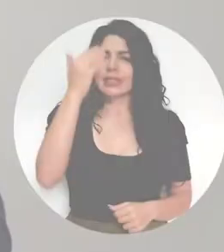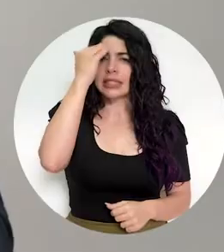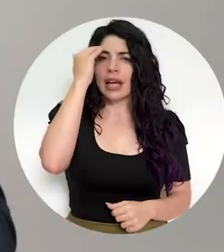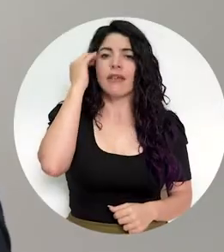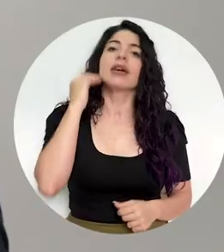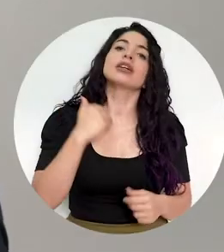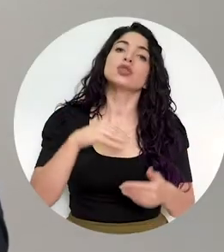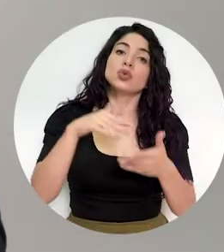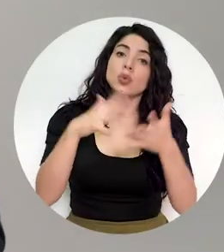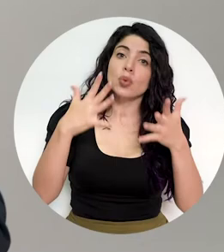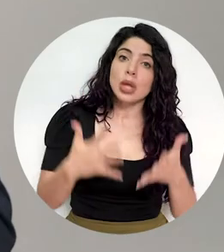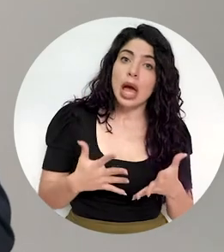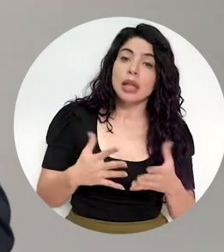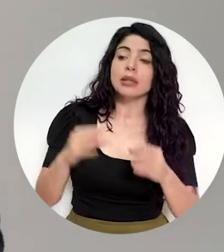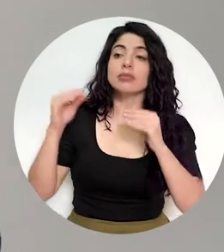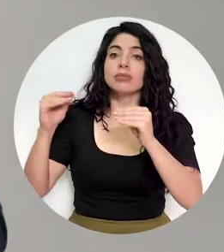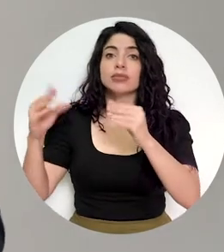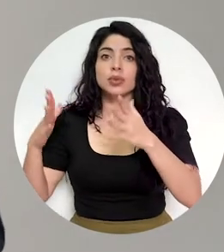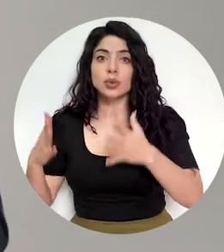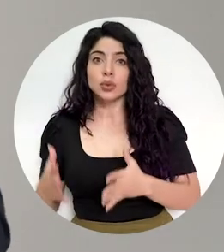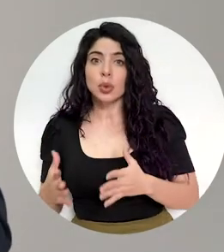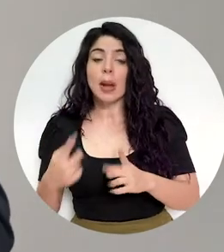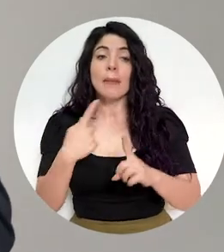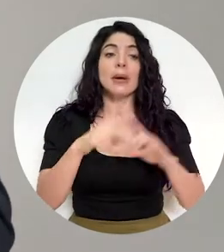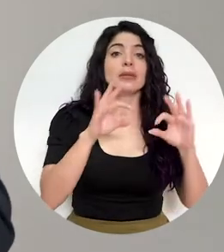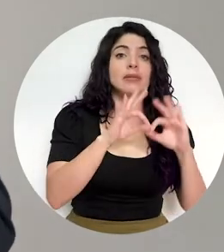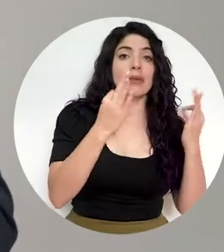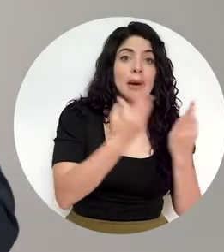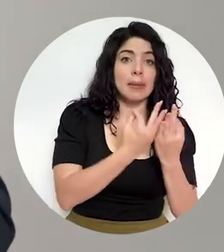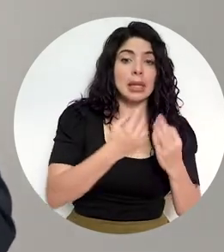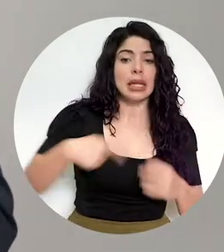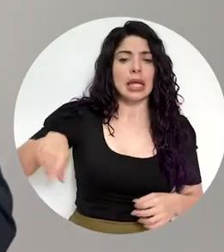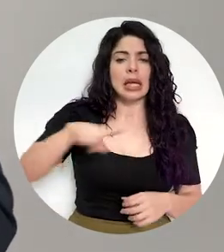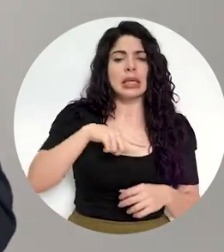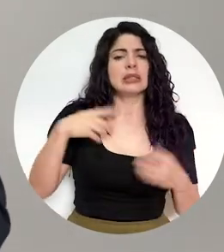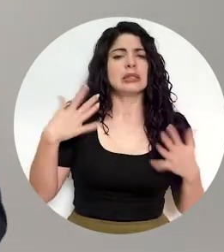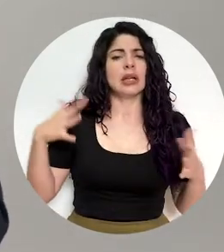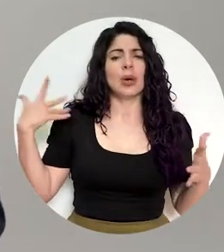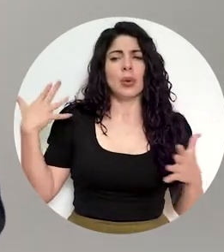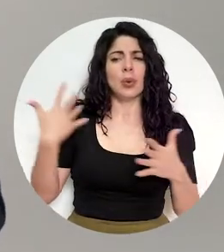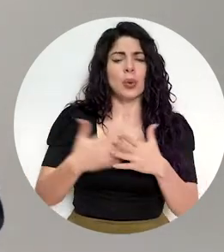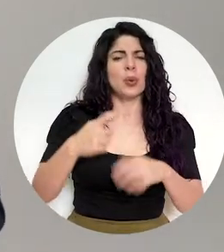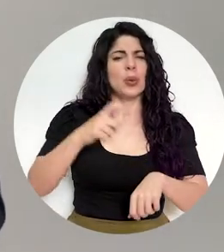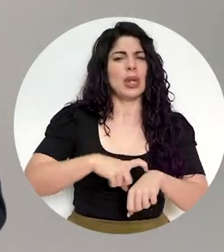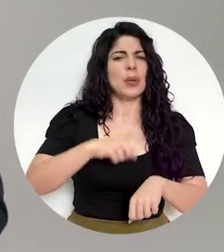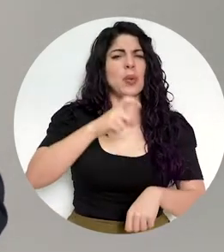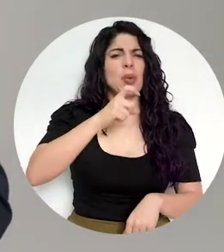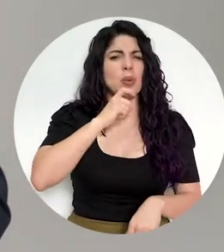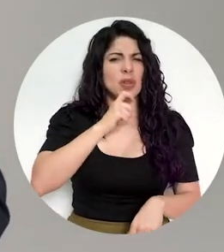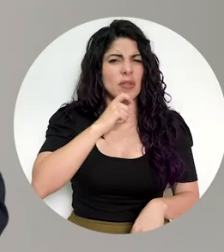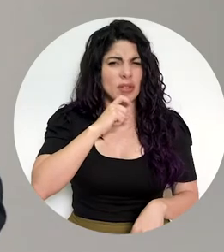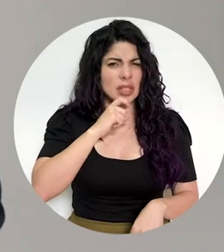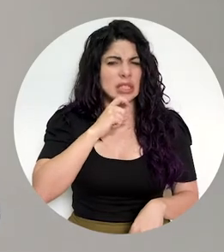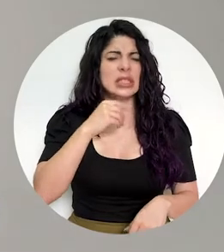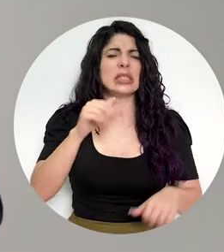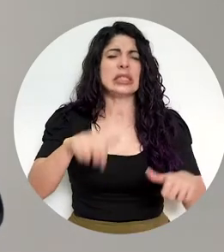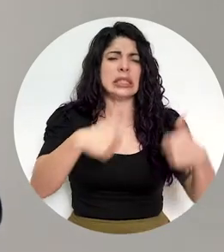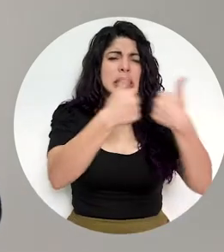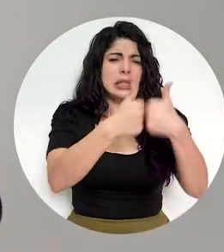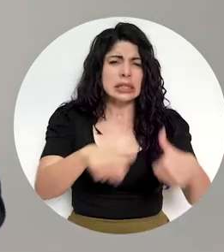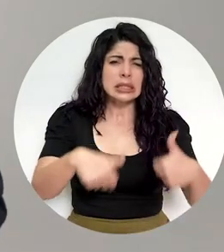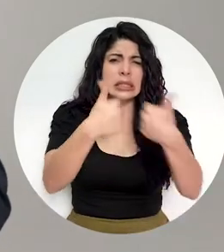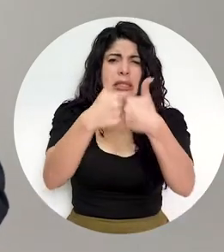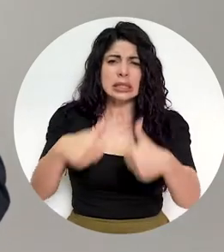Sabemos que el estudiantado, el cuerpo docente y las familias hemos tenido tiempos duros y afrontamos